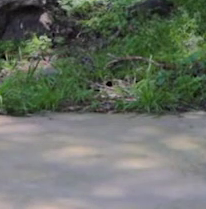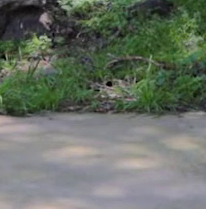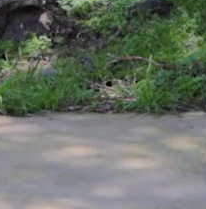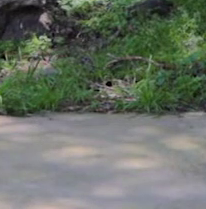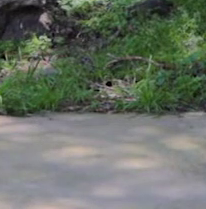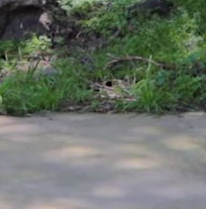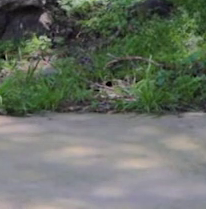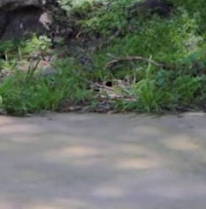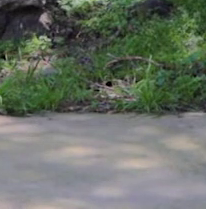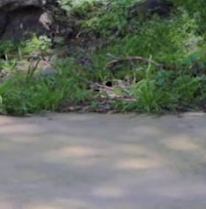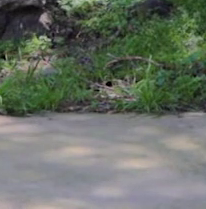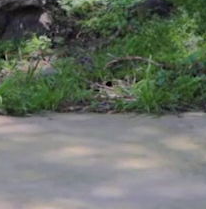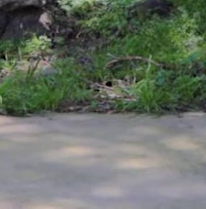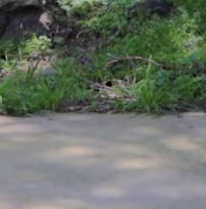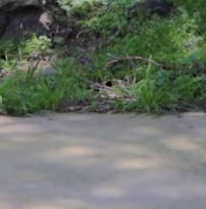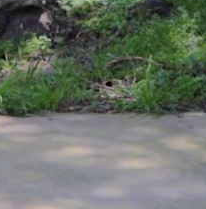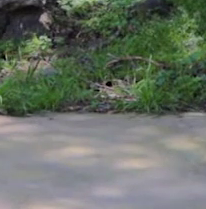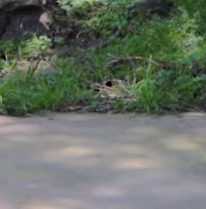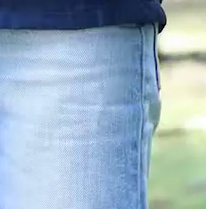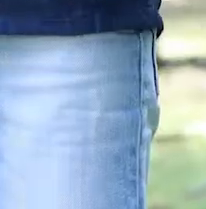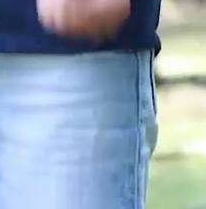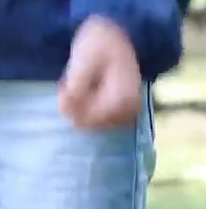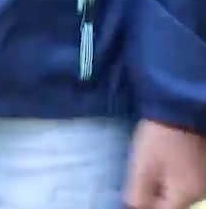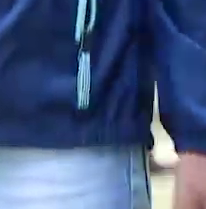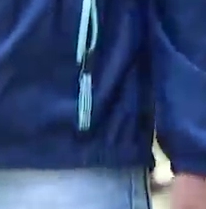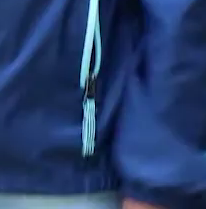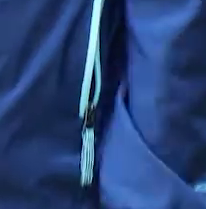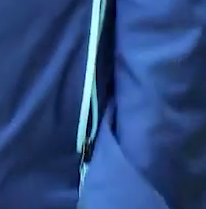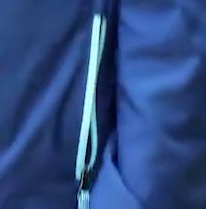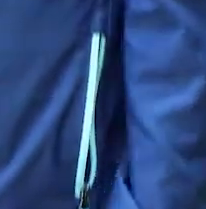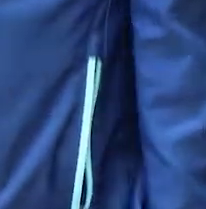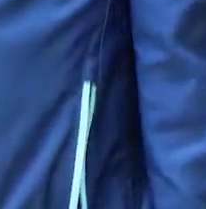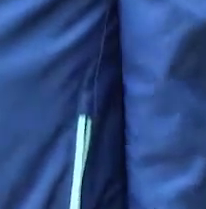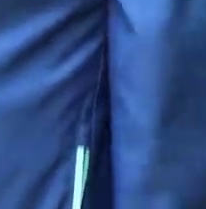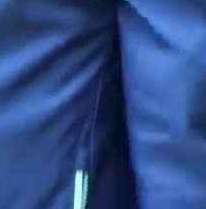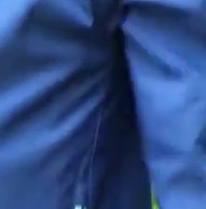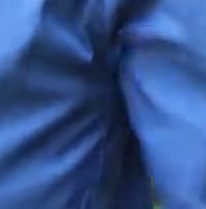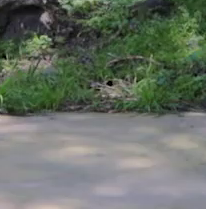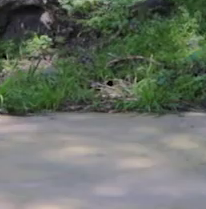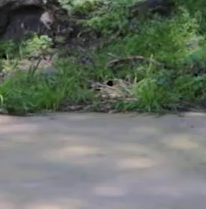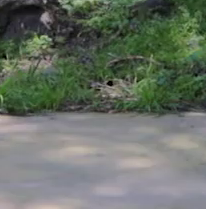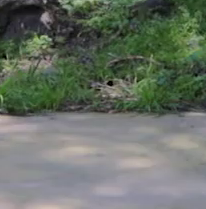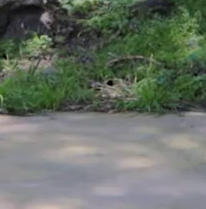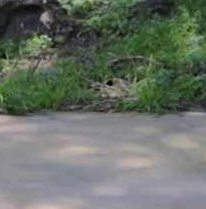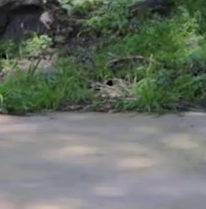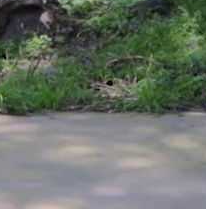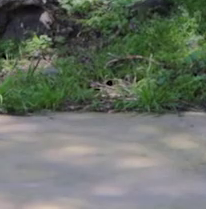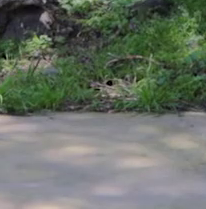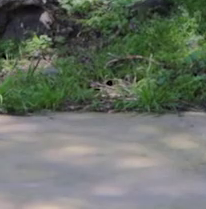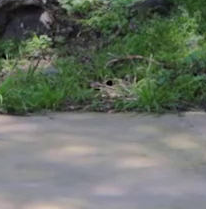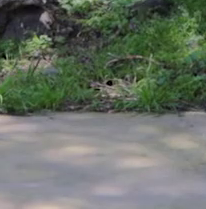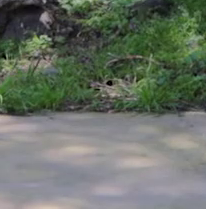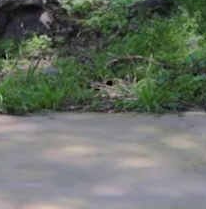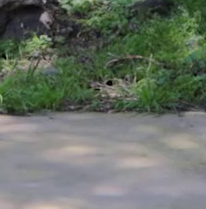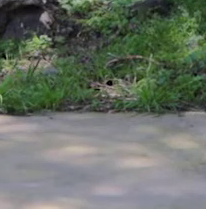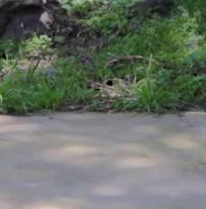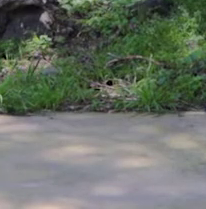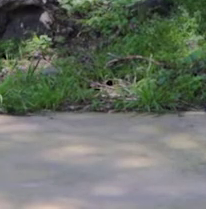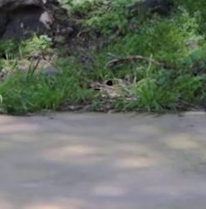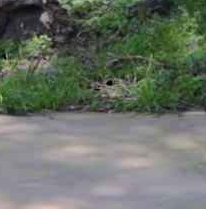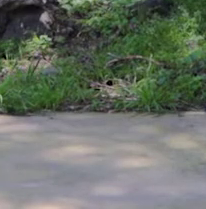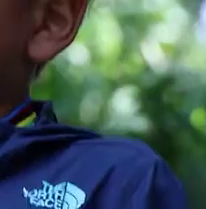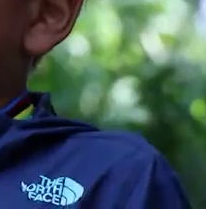Otra más. Bien. Descansamos. Agitamos nuestros brazos. A descansar. Respiramos.